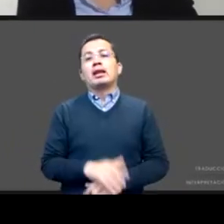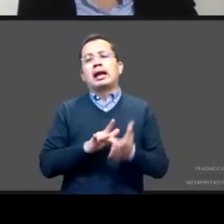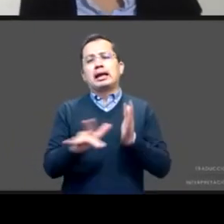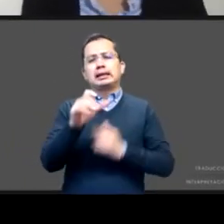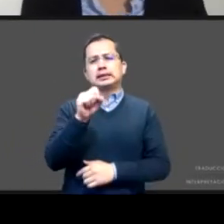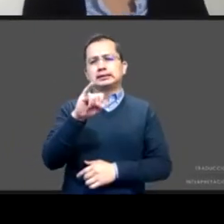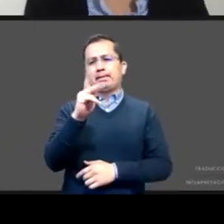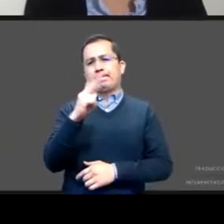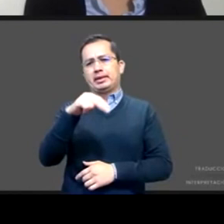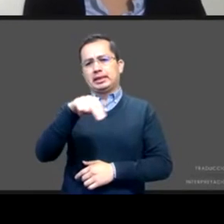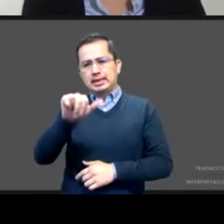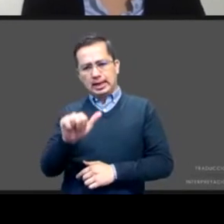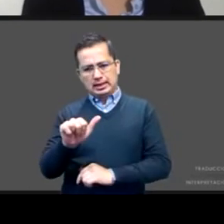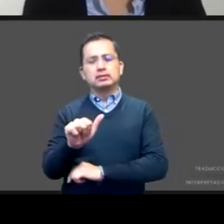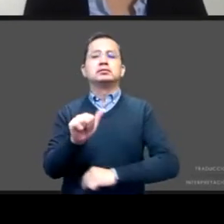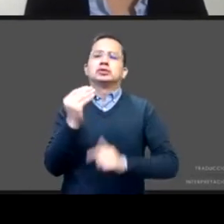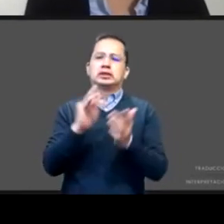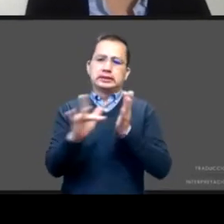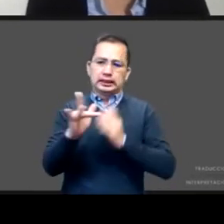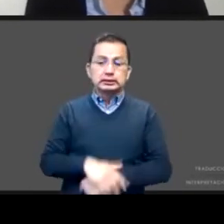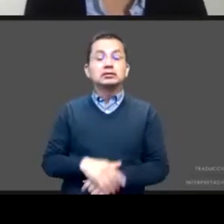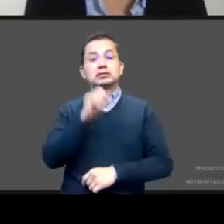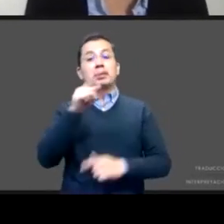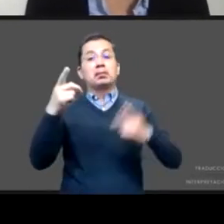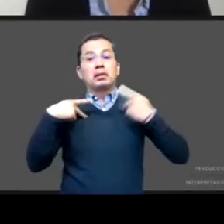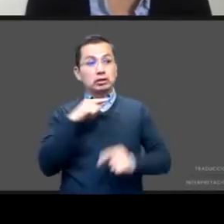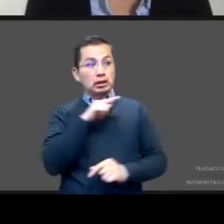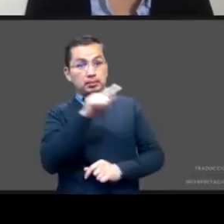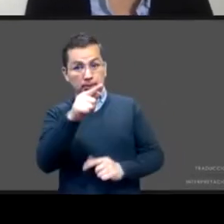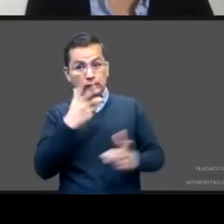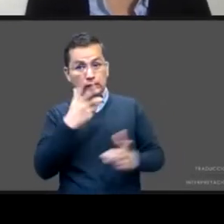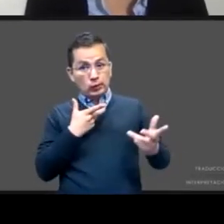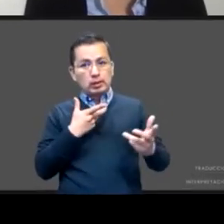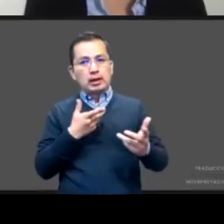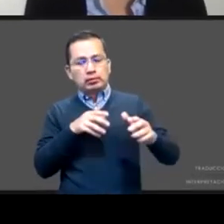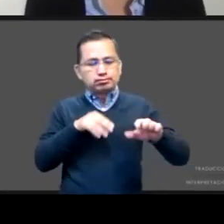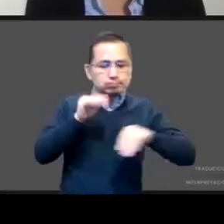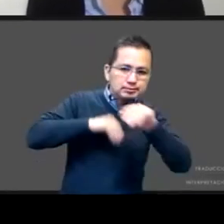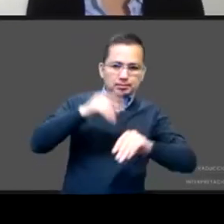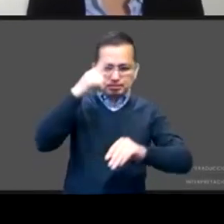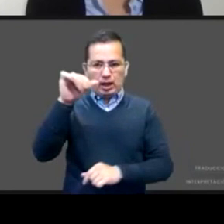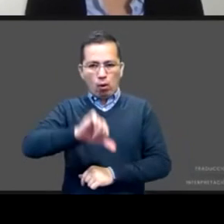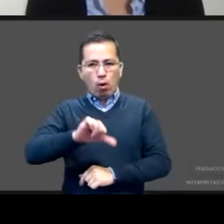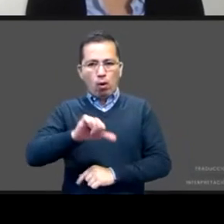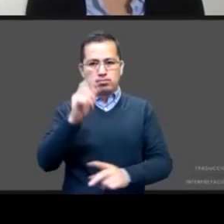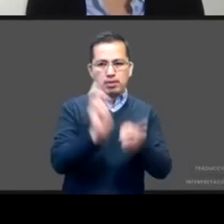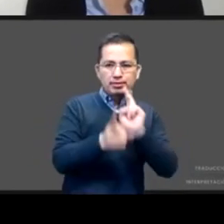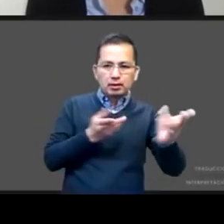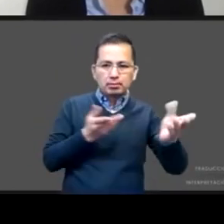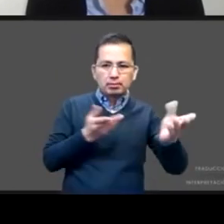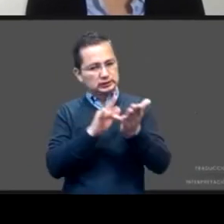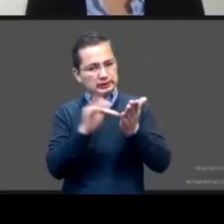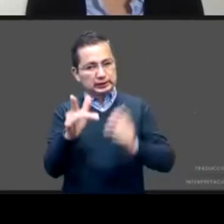han hecho posible precisamente este diálogo y este conversatorio les invitaría a nuestra audiencia